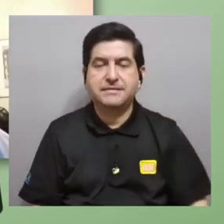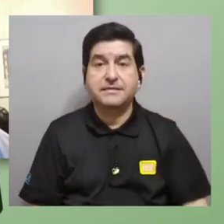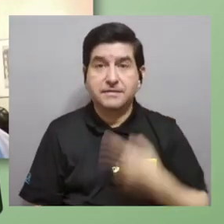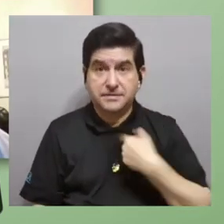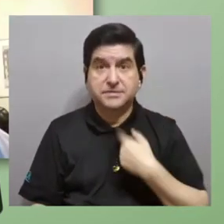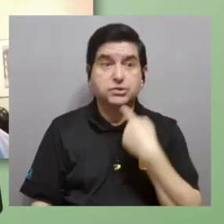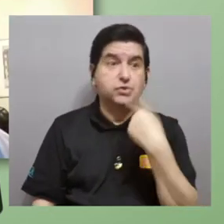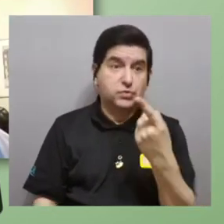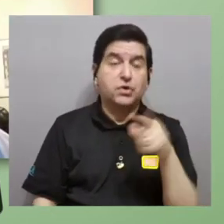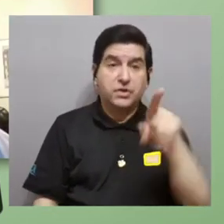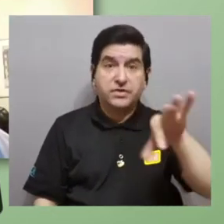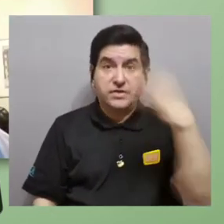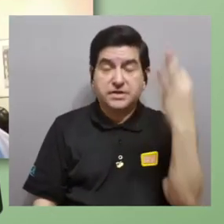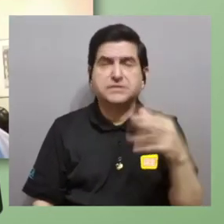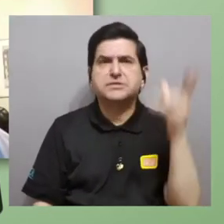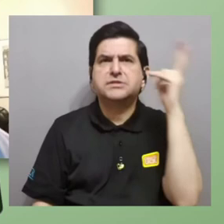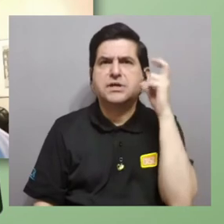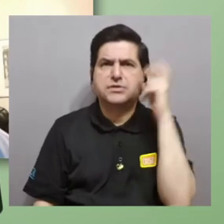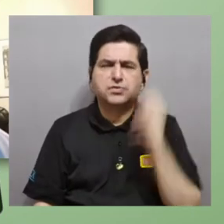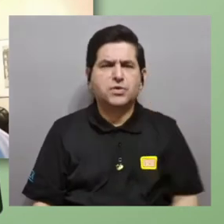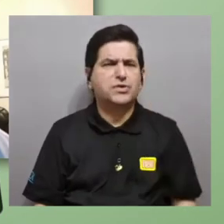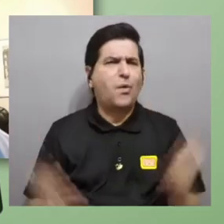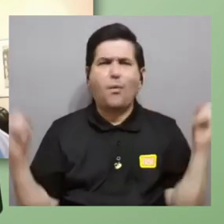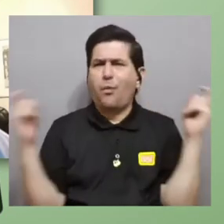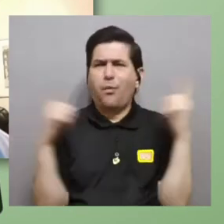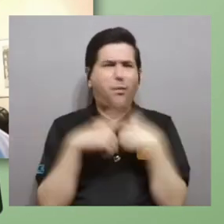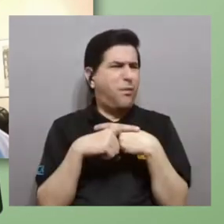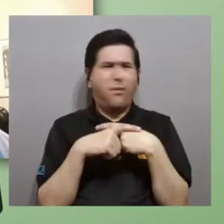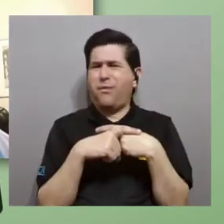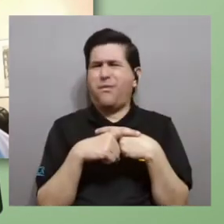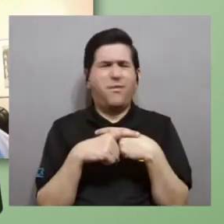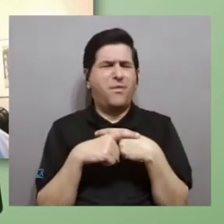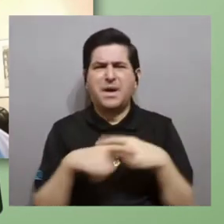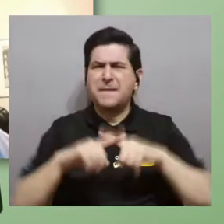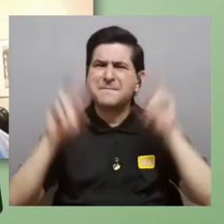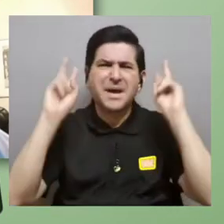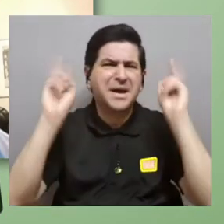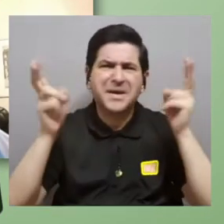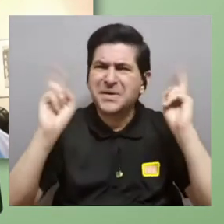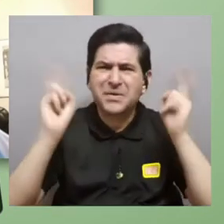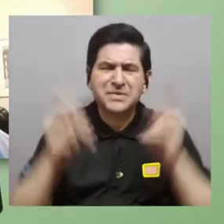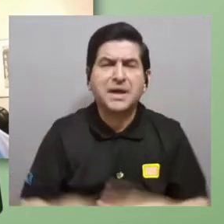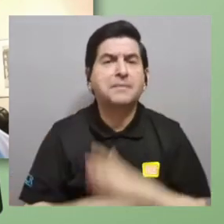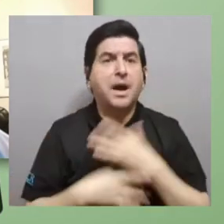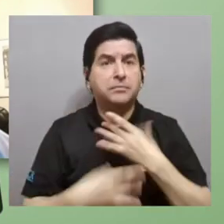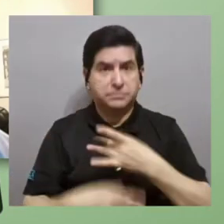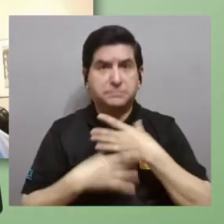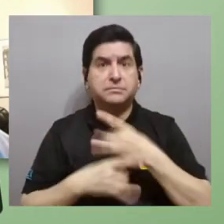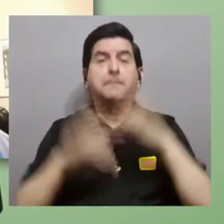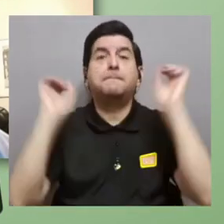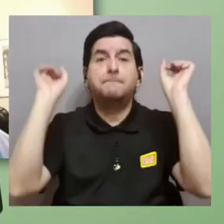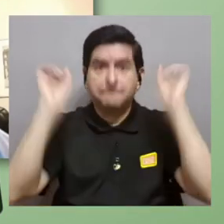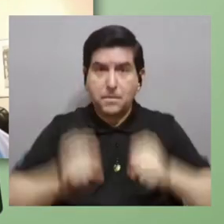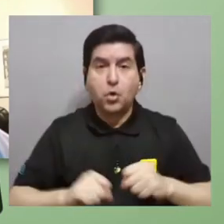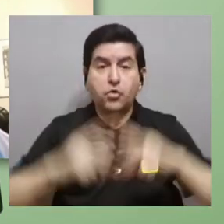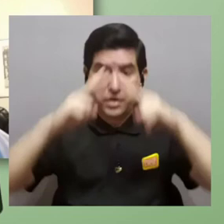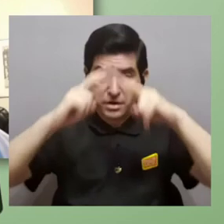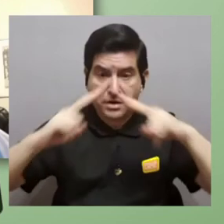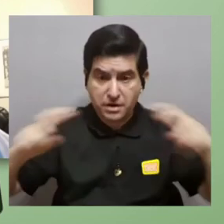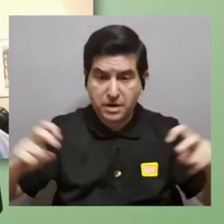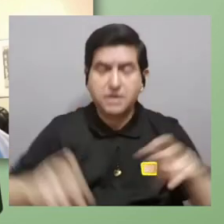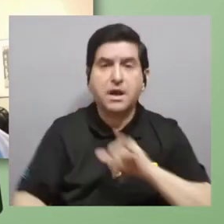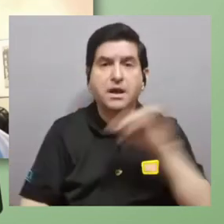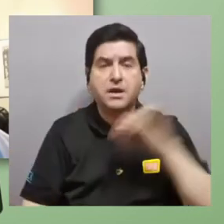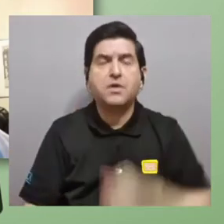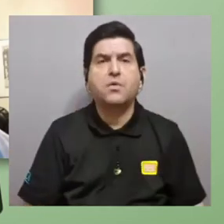lo dice así suena algo súper complejo y realmente es un tema muy interesante porque podríamos analizarlo como que